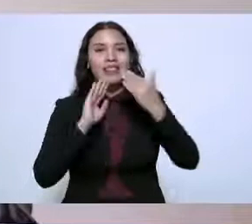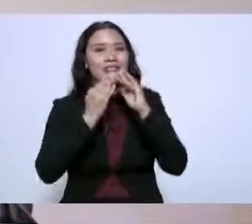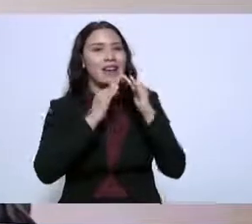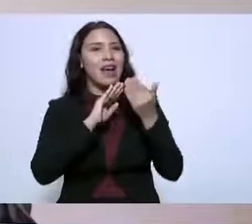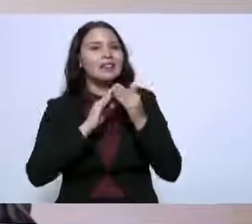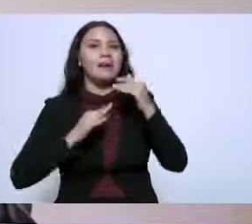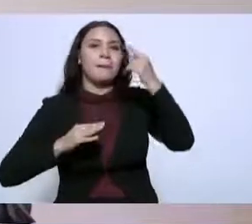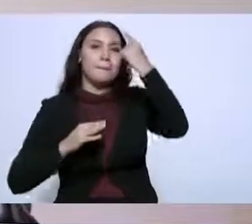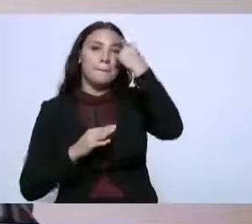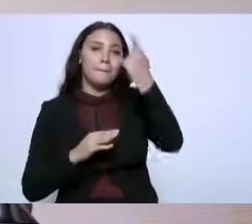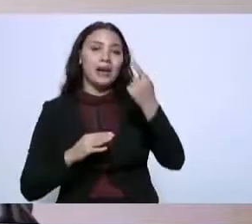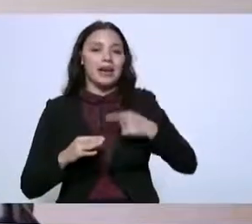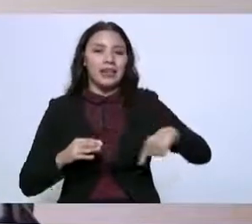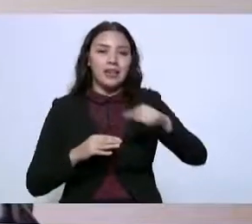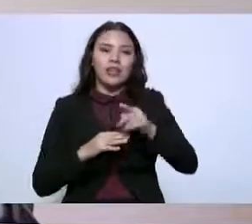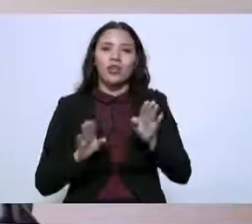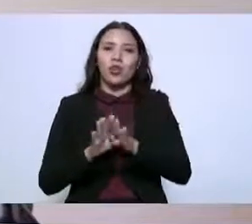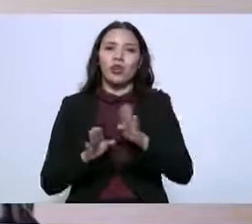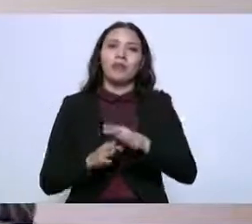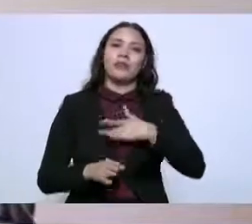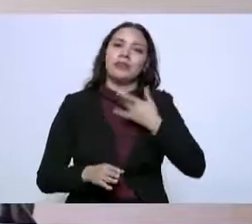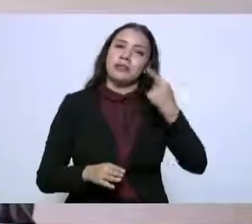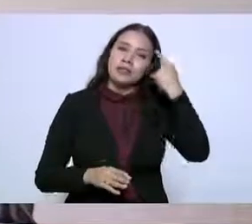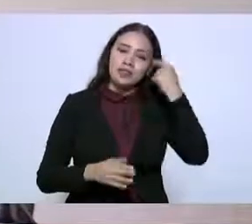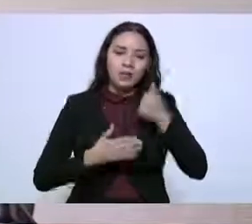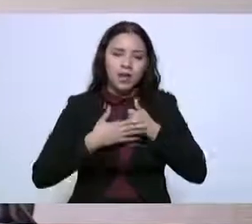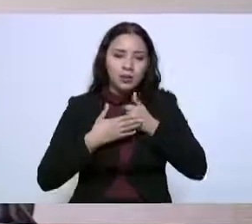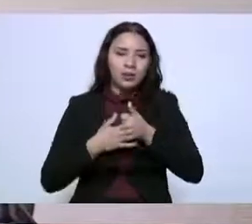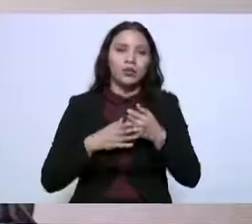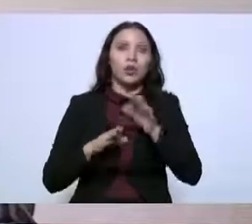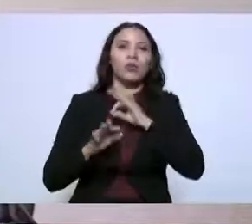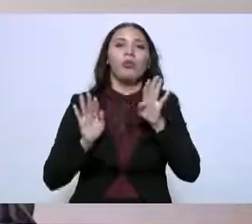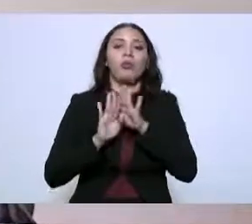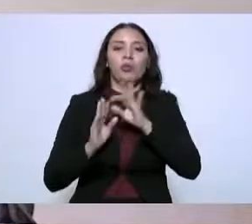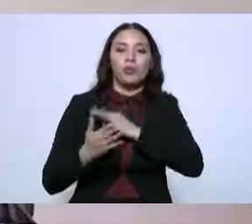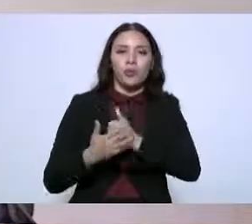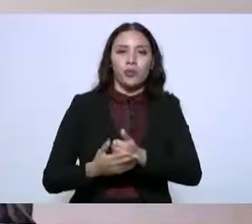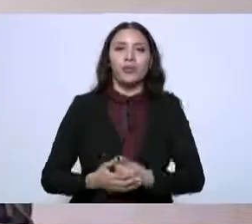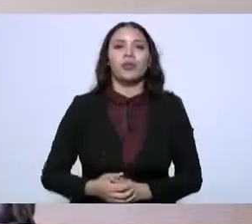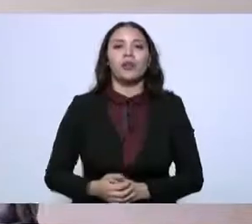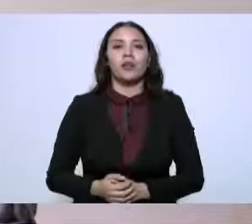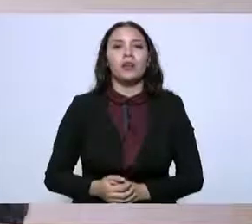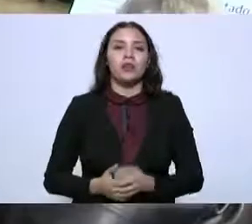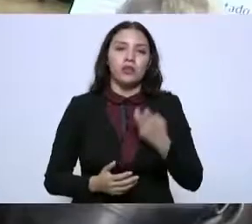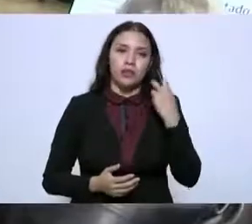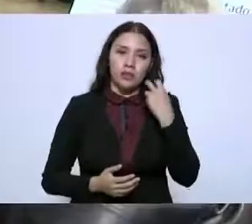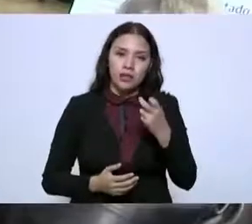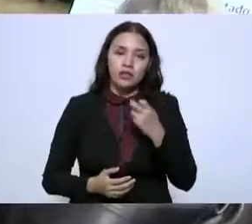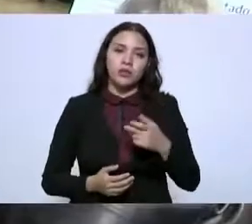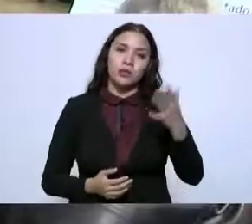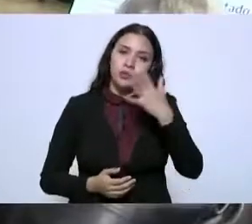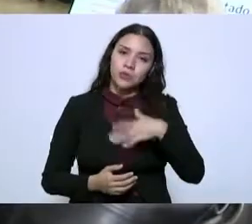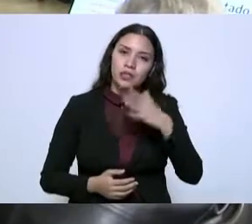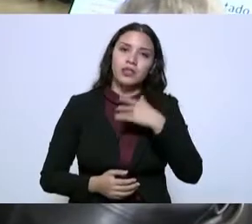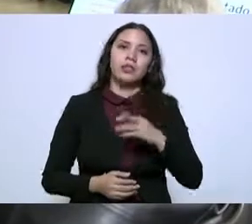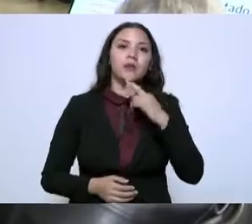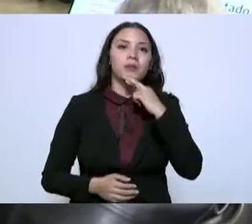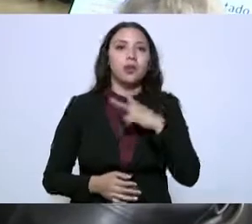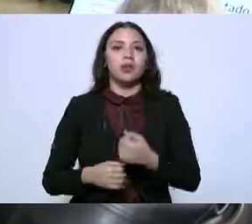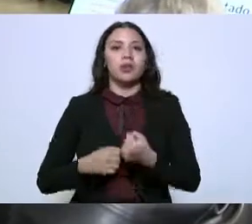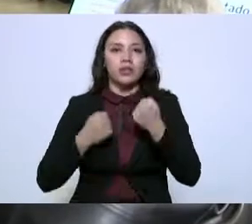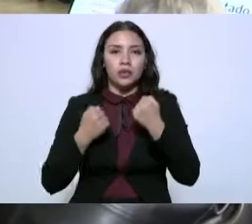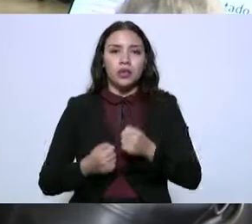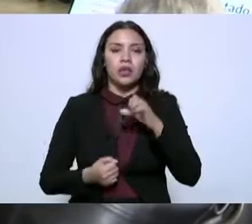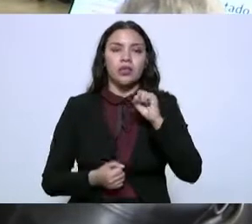sitio tan sensible, cómo los podemos ayudar. Con ello buscamos mejorar la seguridad